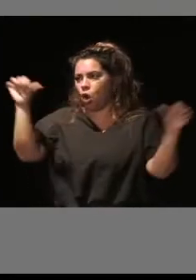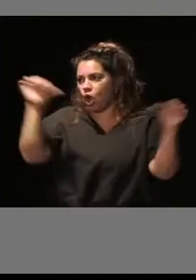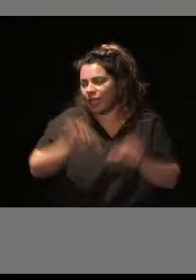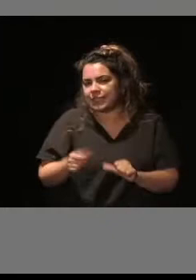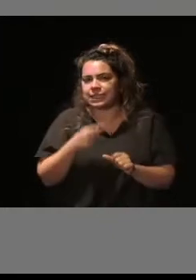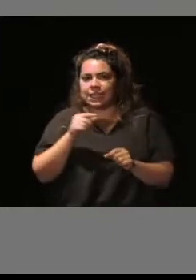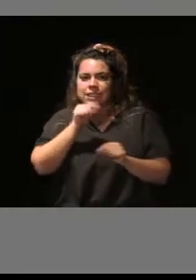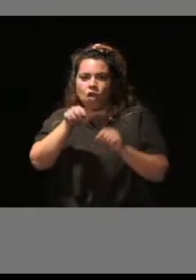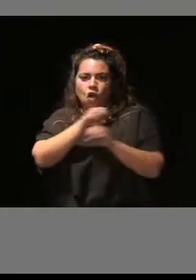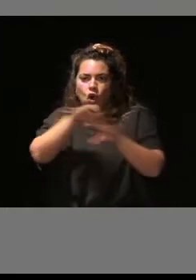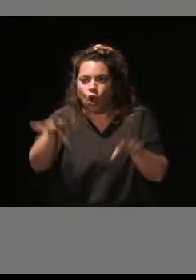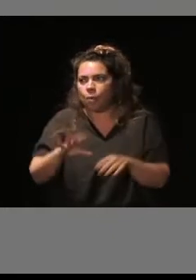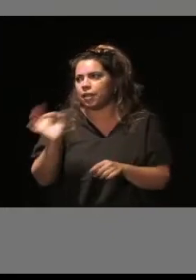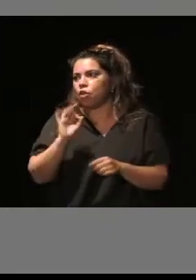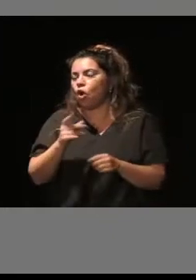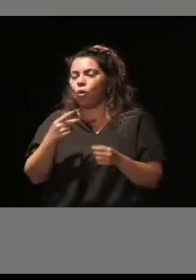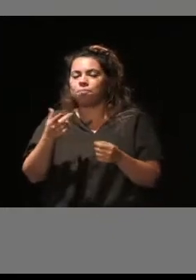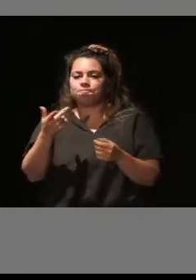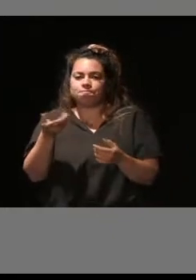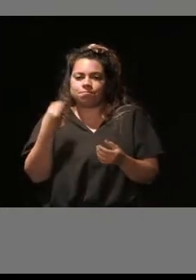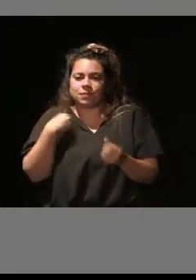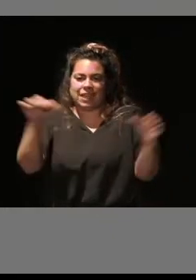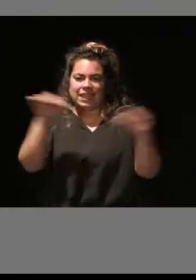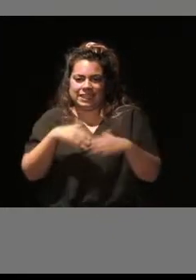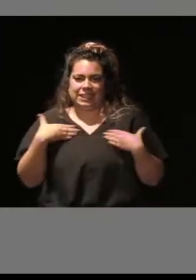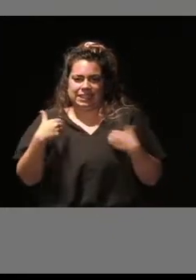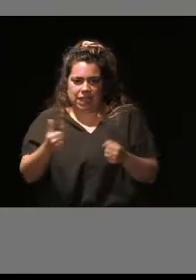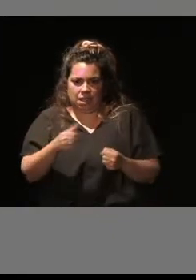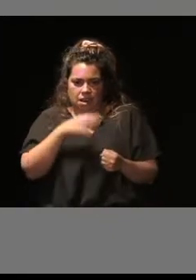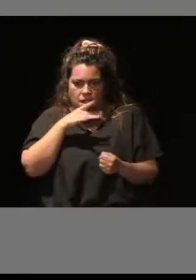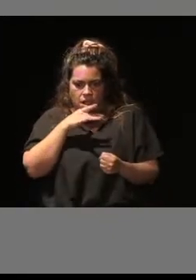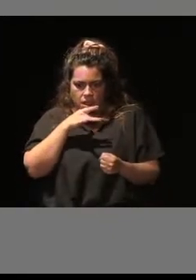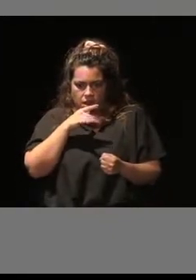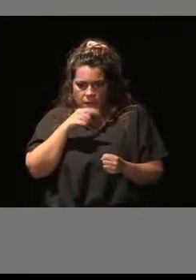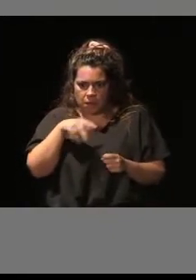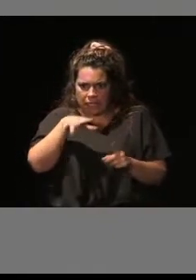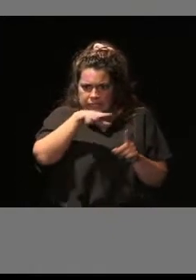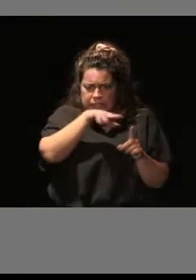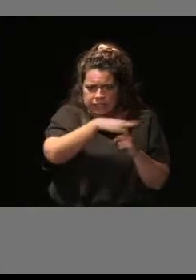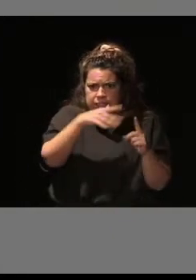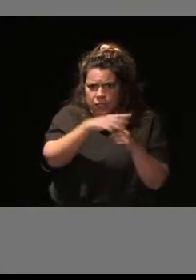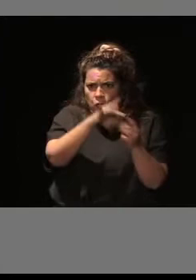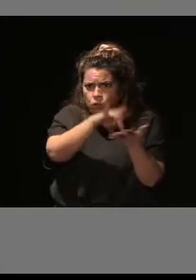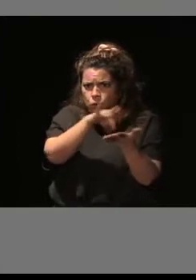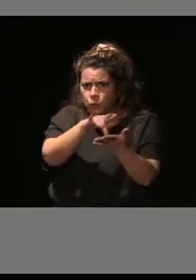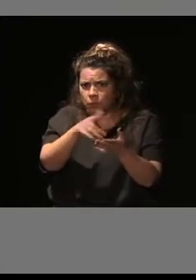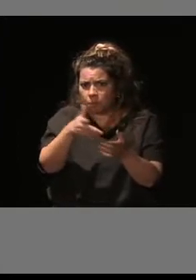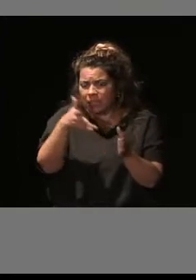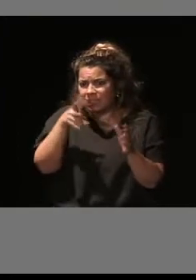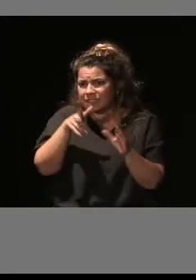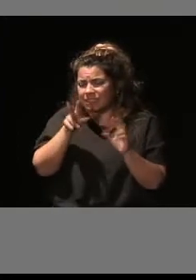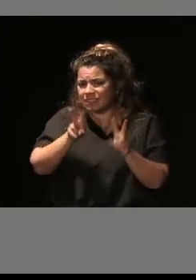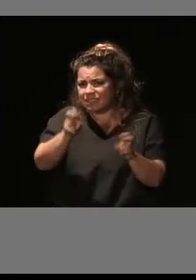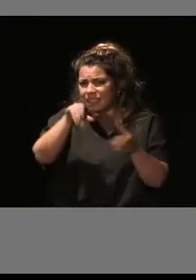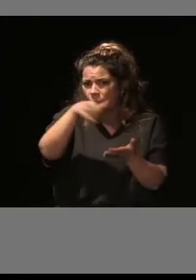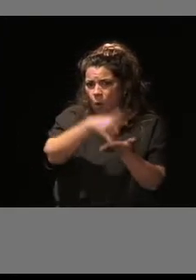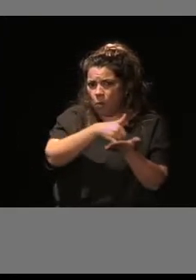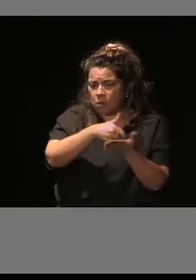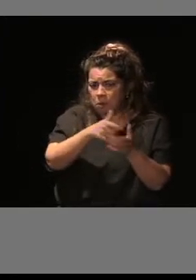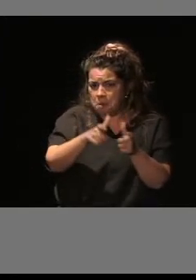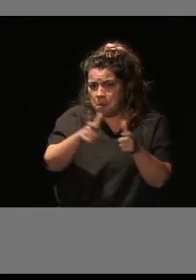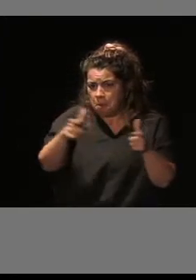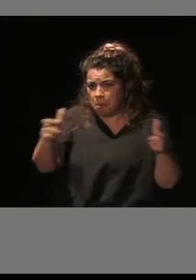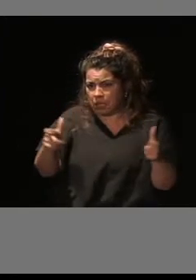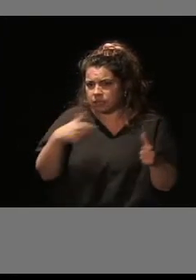sanitaria, pues se ha incorporado un amplio aspecto de situaciones que pueden dar lugar a esa vulnerabilidad, por la Ley